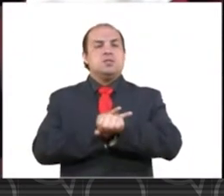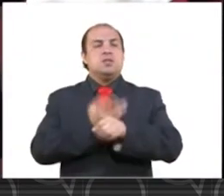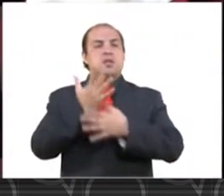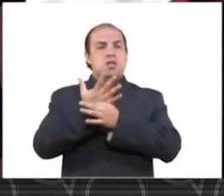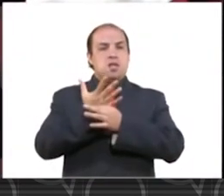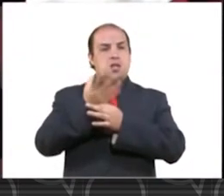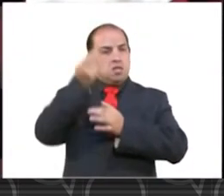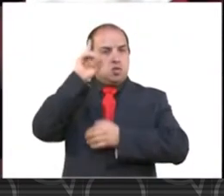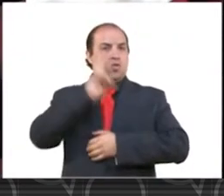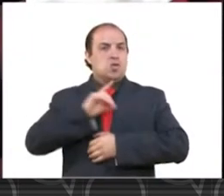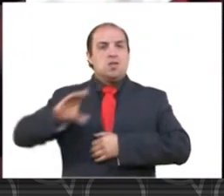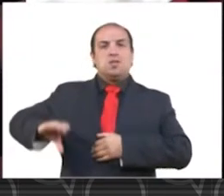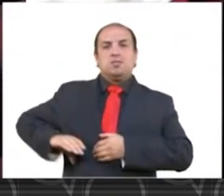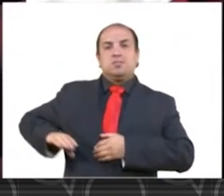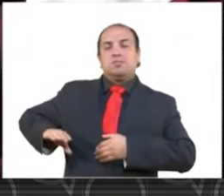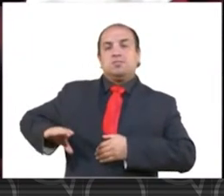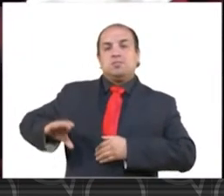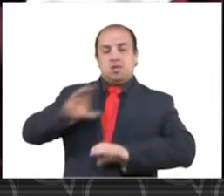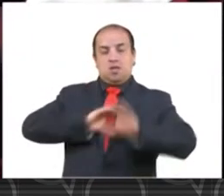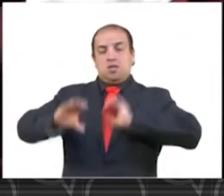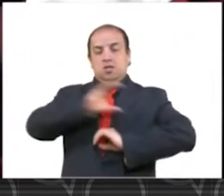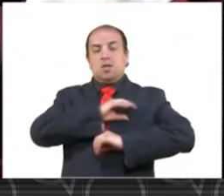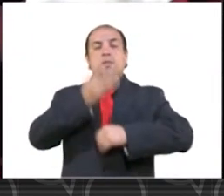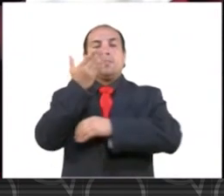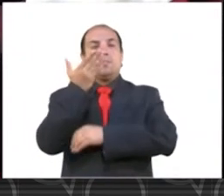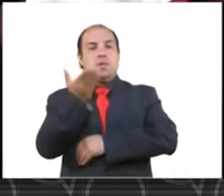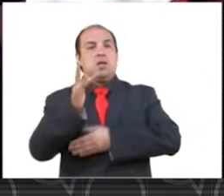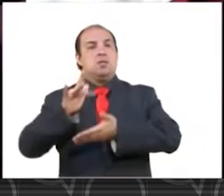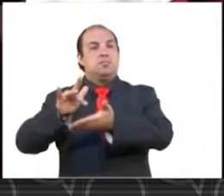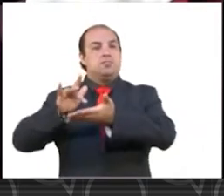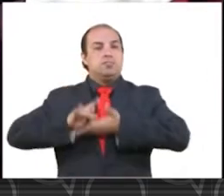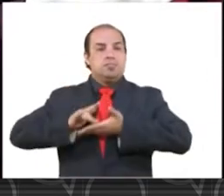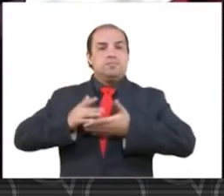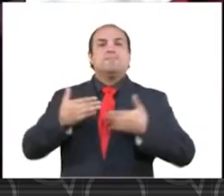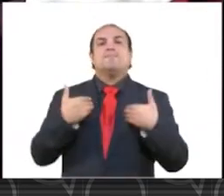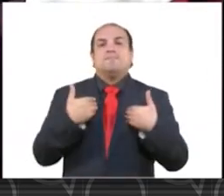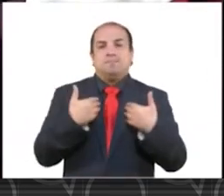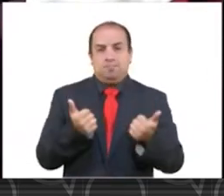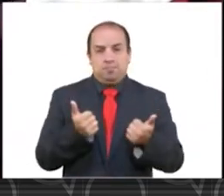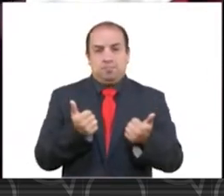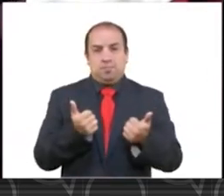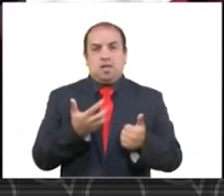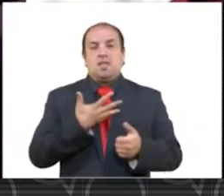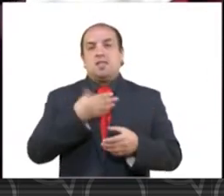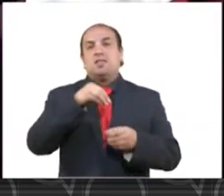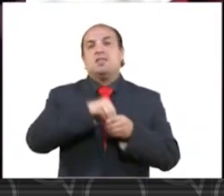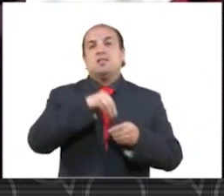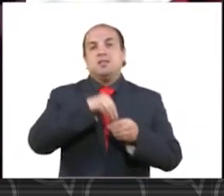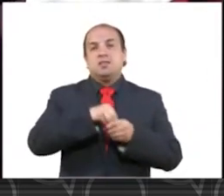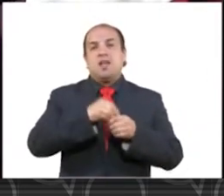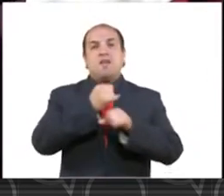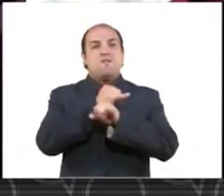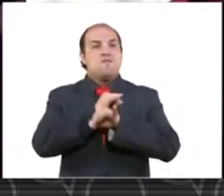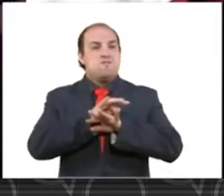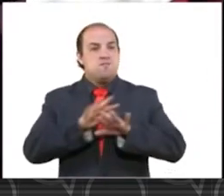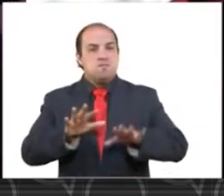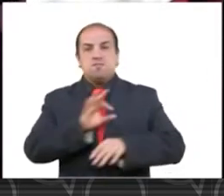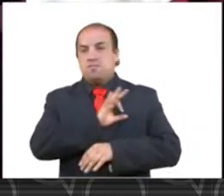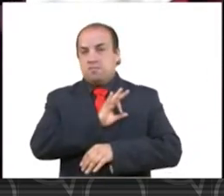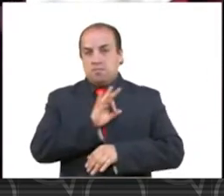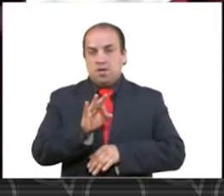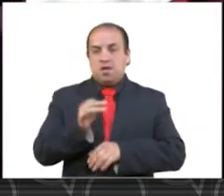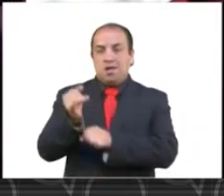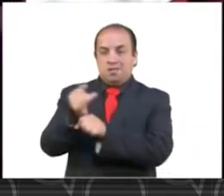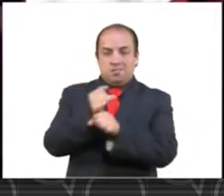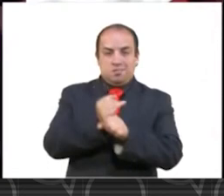Sheinbaum, pedimos su apoyo y comprensión para mantener en secrecía la mayor cantidad de